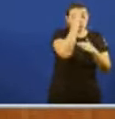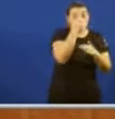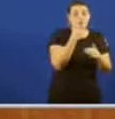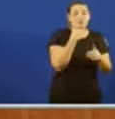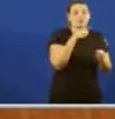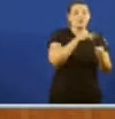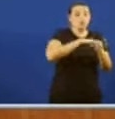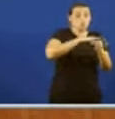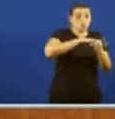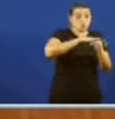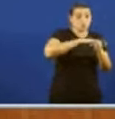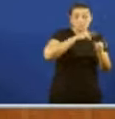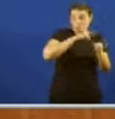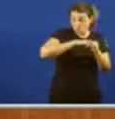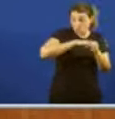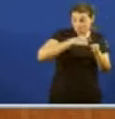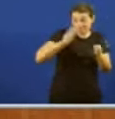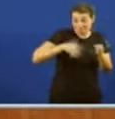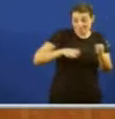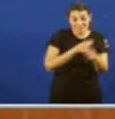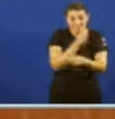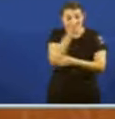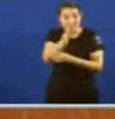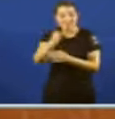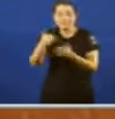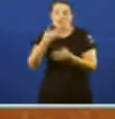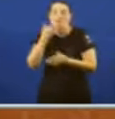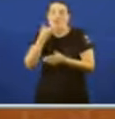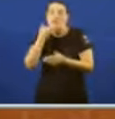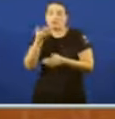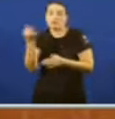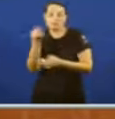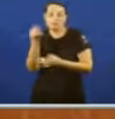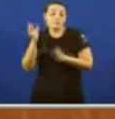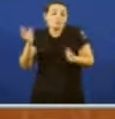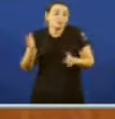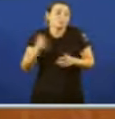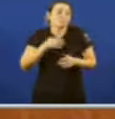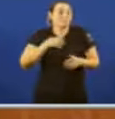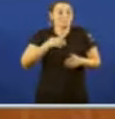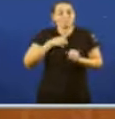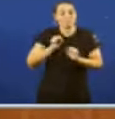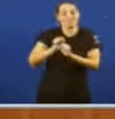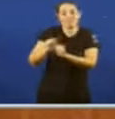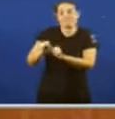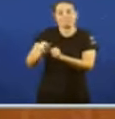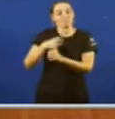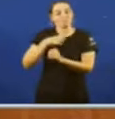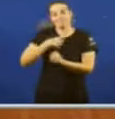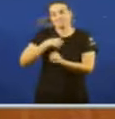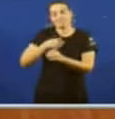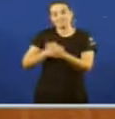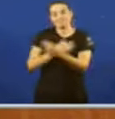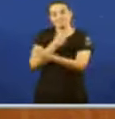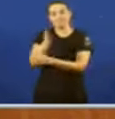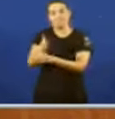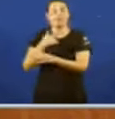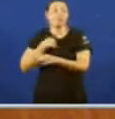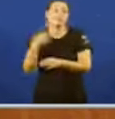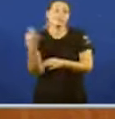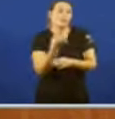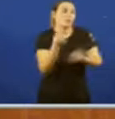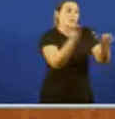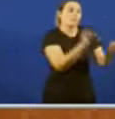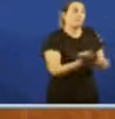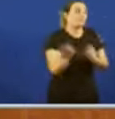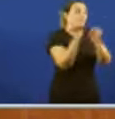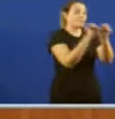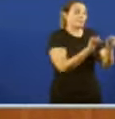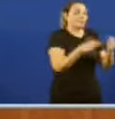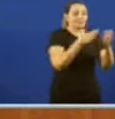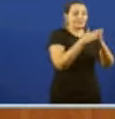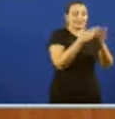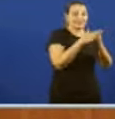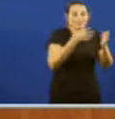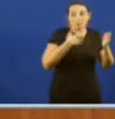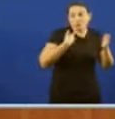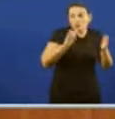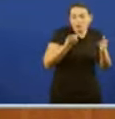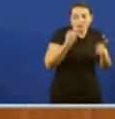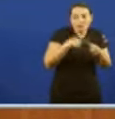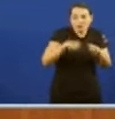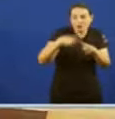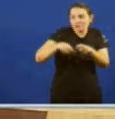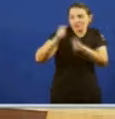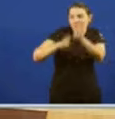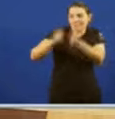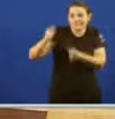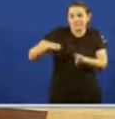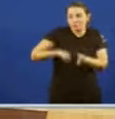o lunes Cando xe era día lectivo E estes rapaces E estas rapazas Deixaron todo Porque non había medios Para defender en as súas propias casas E dan conta desto